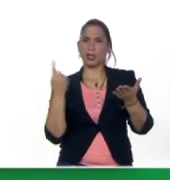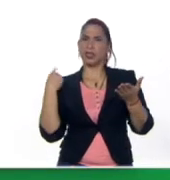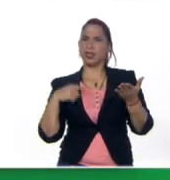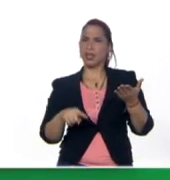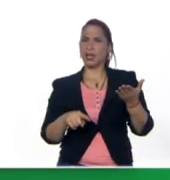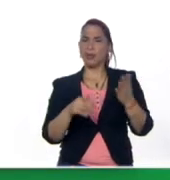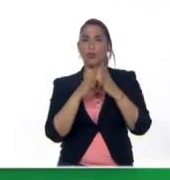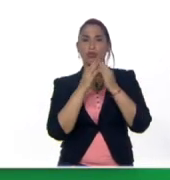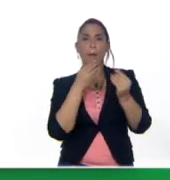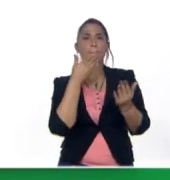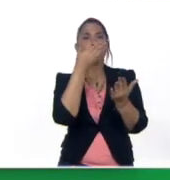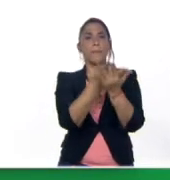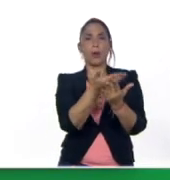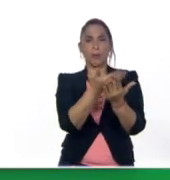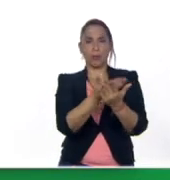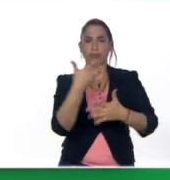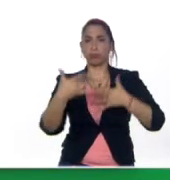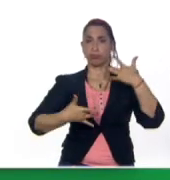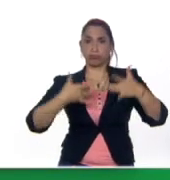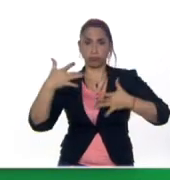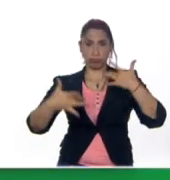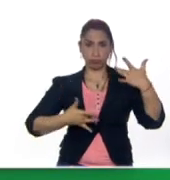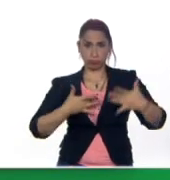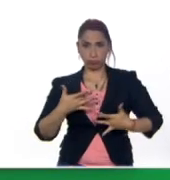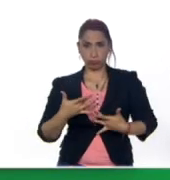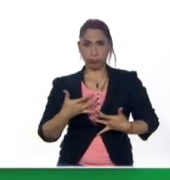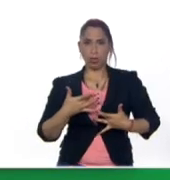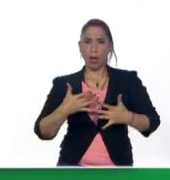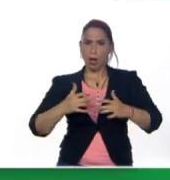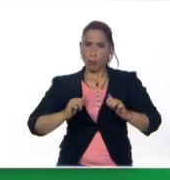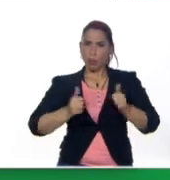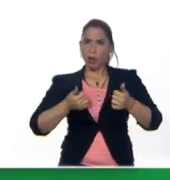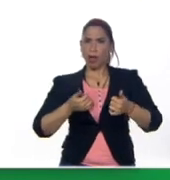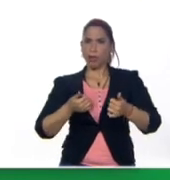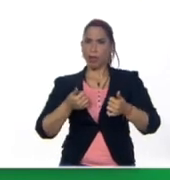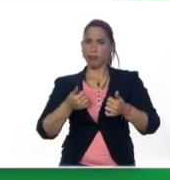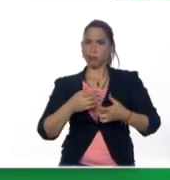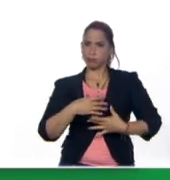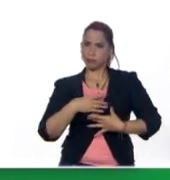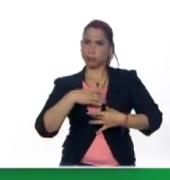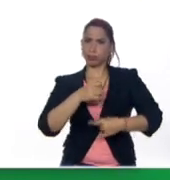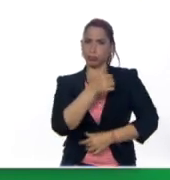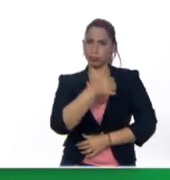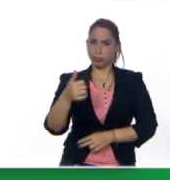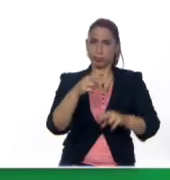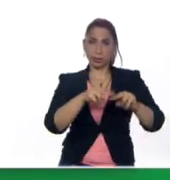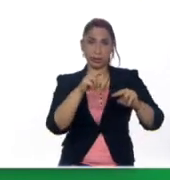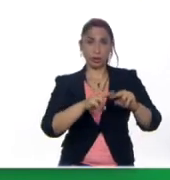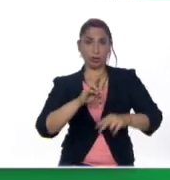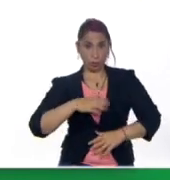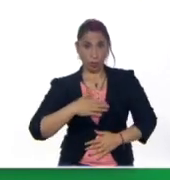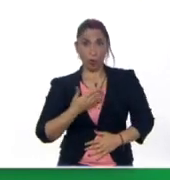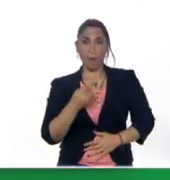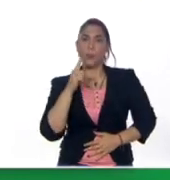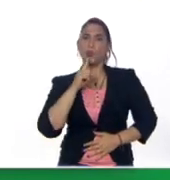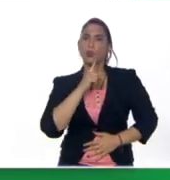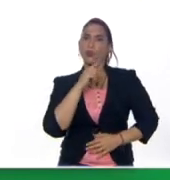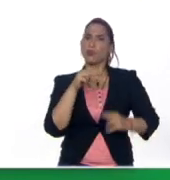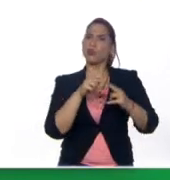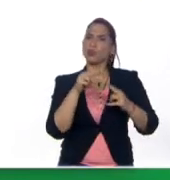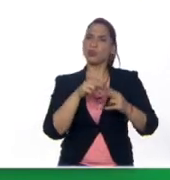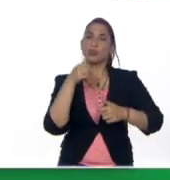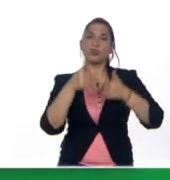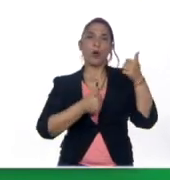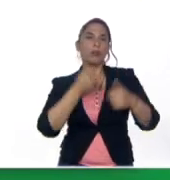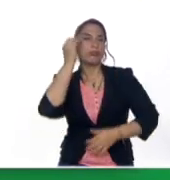el proponer esas actividades que partan del interés de cada uno de nuestros niños donde podamos conocer cuáles son los